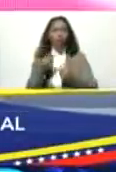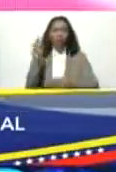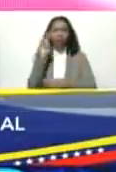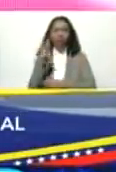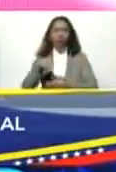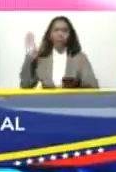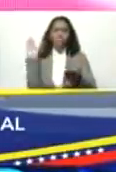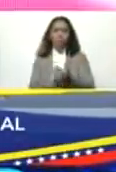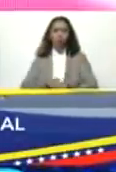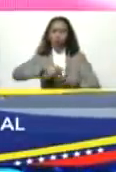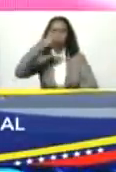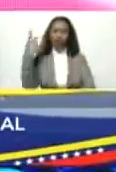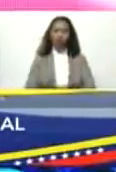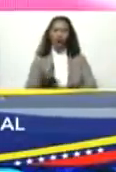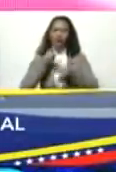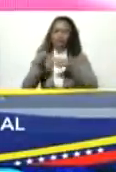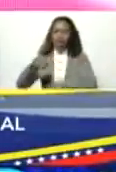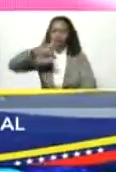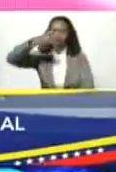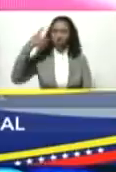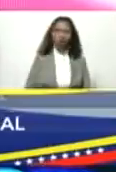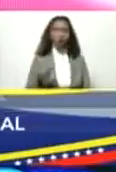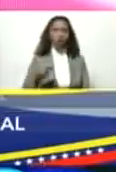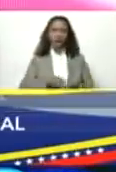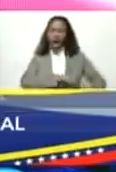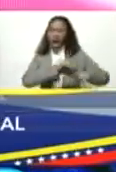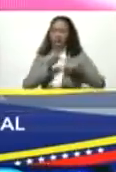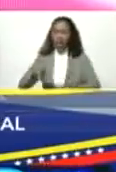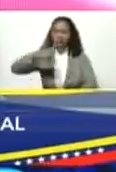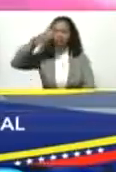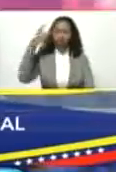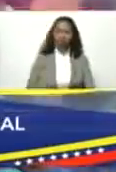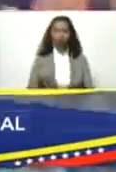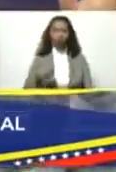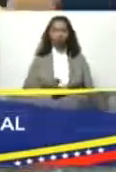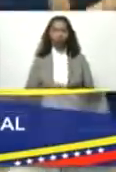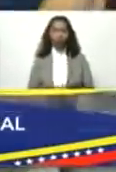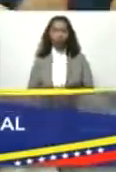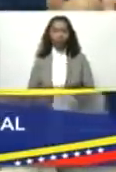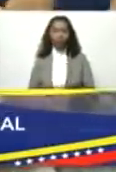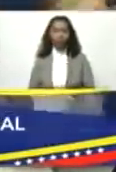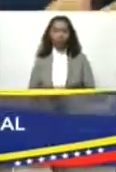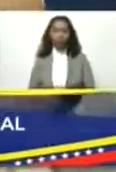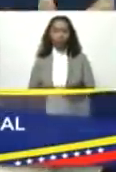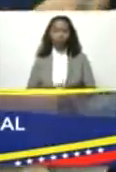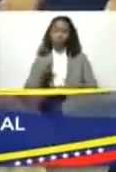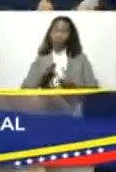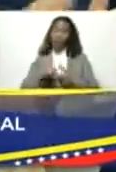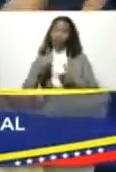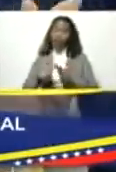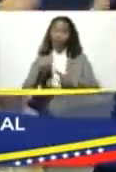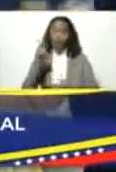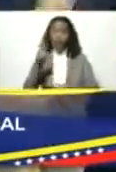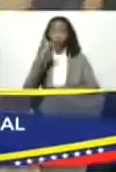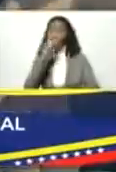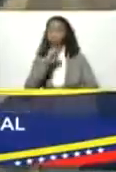no así no así no entonces es inmoral